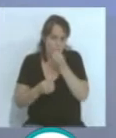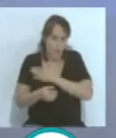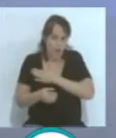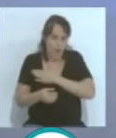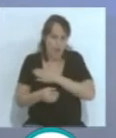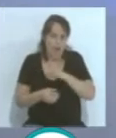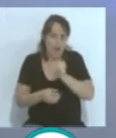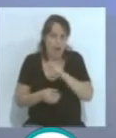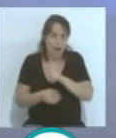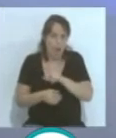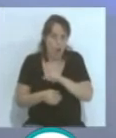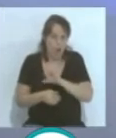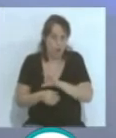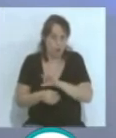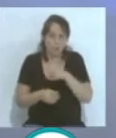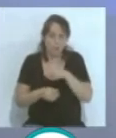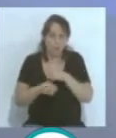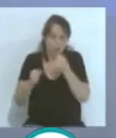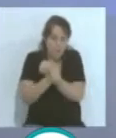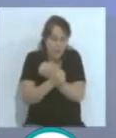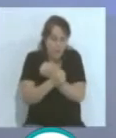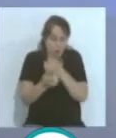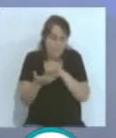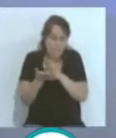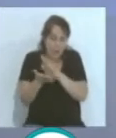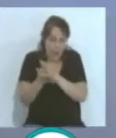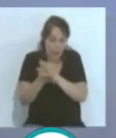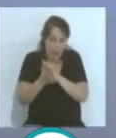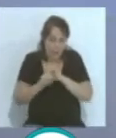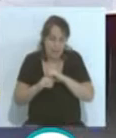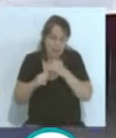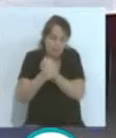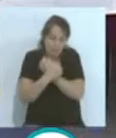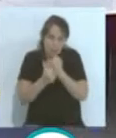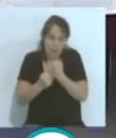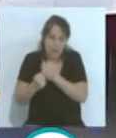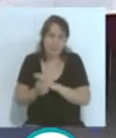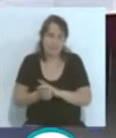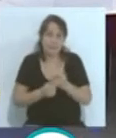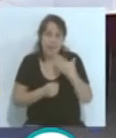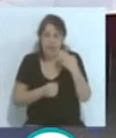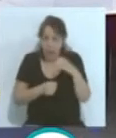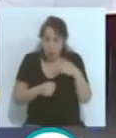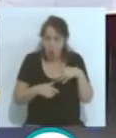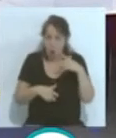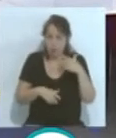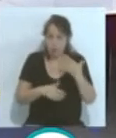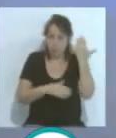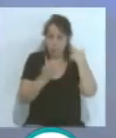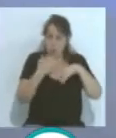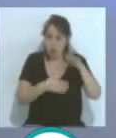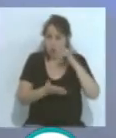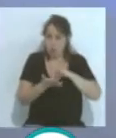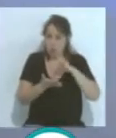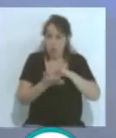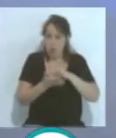abrazo grandote, no sé si nos estarás escuchando desde Málaga allá, pero bueno, tú sabes que cuando Carlos Cariño era becario lo conocí yo, sea